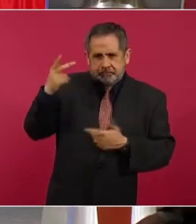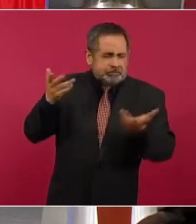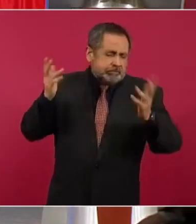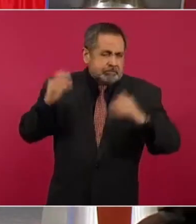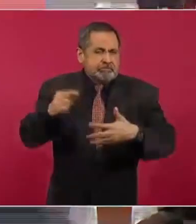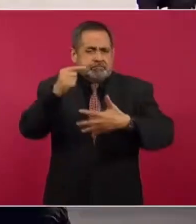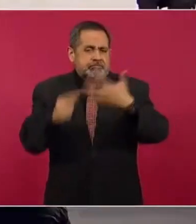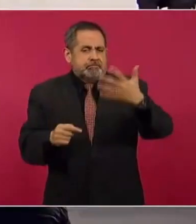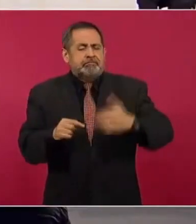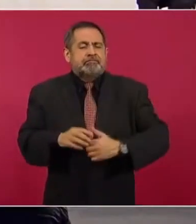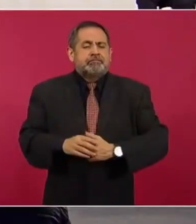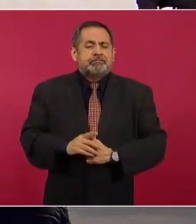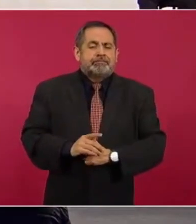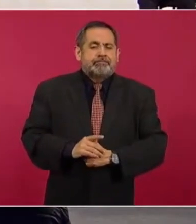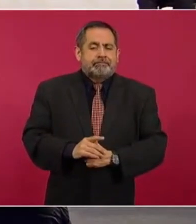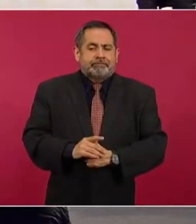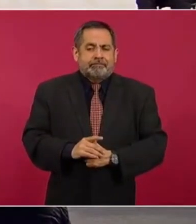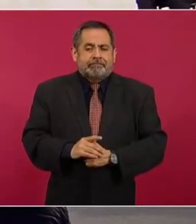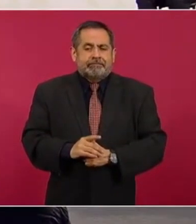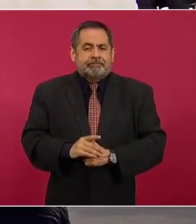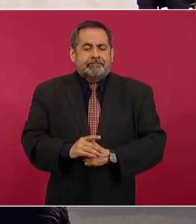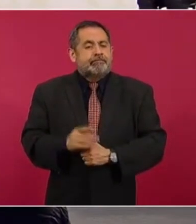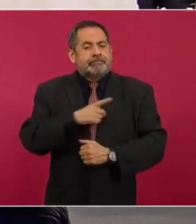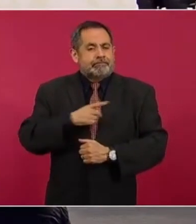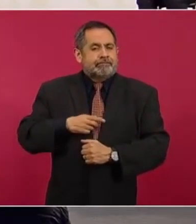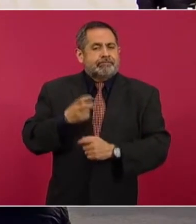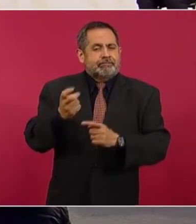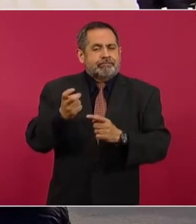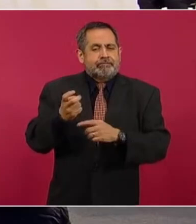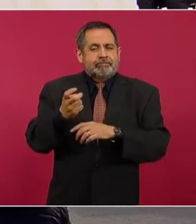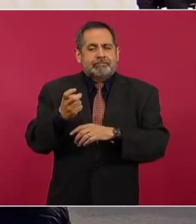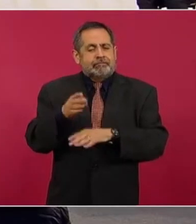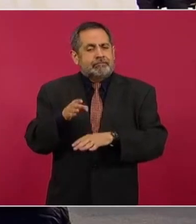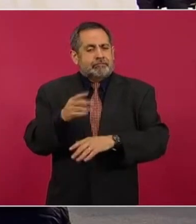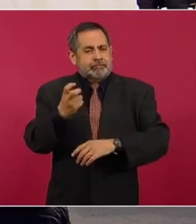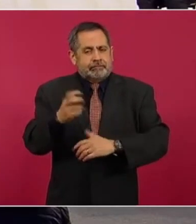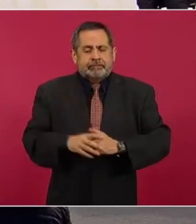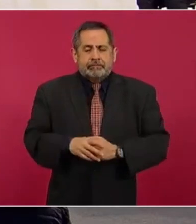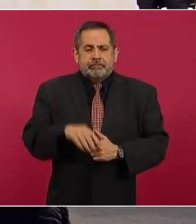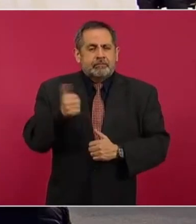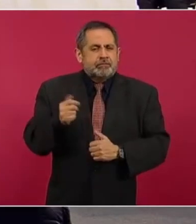pero bueno, debe ser sobre eso. ¿Y lo otro?